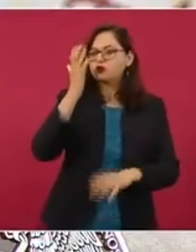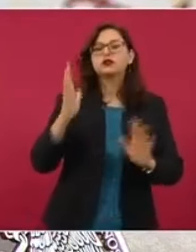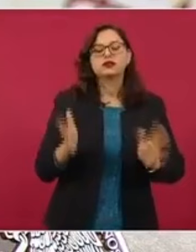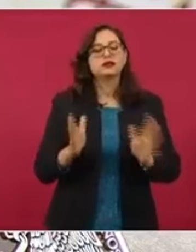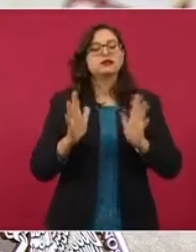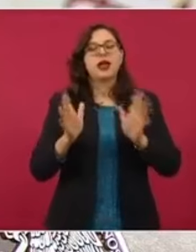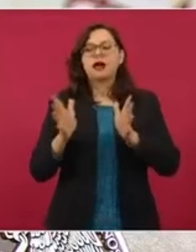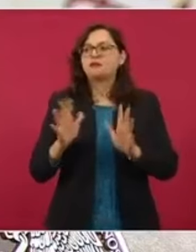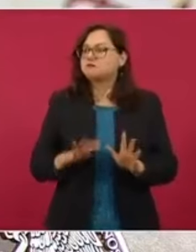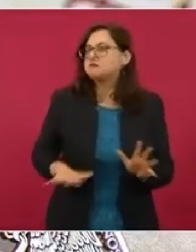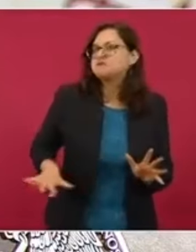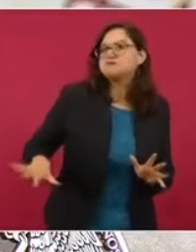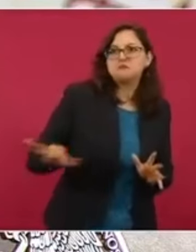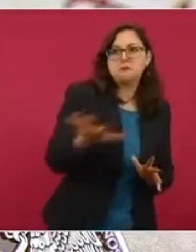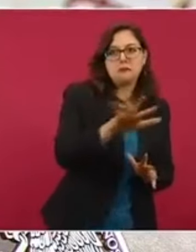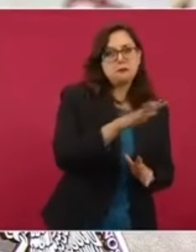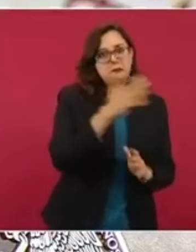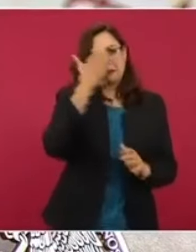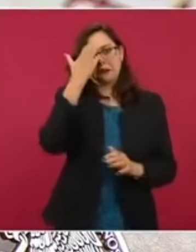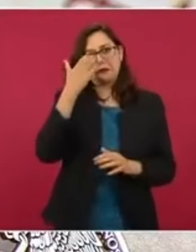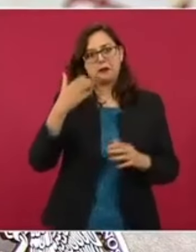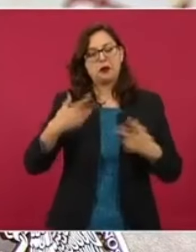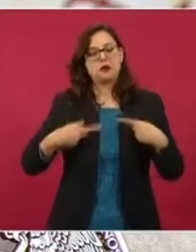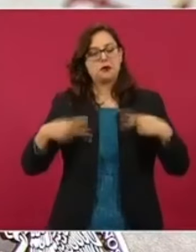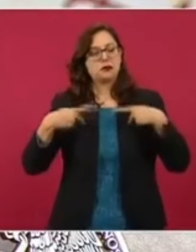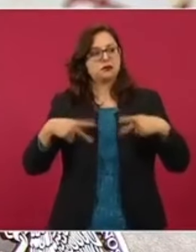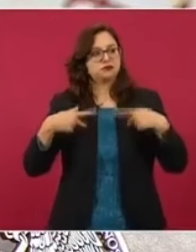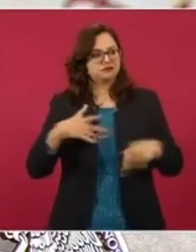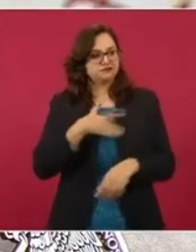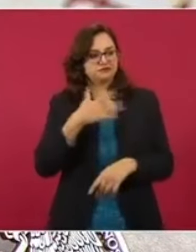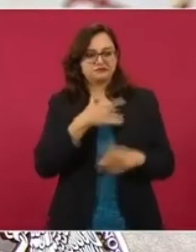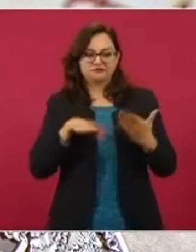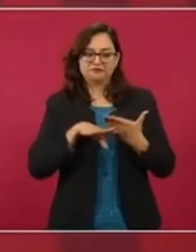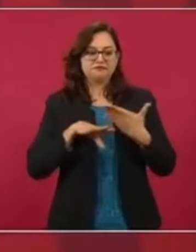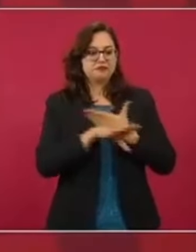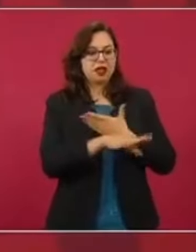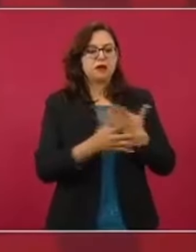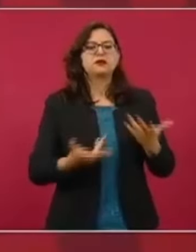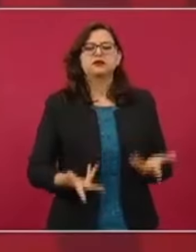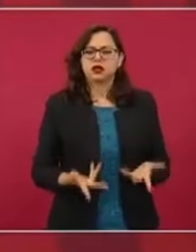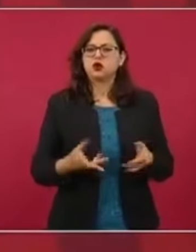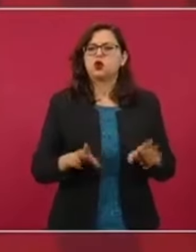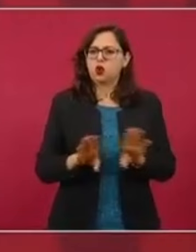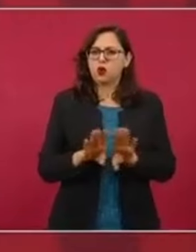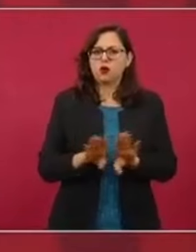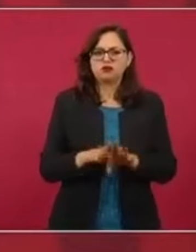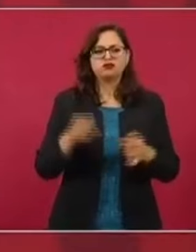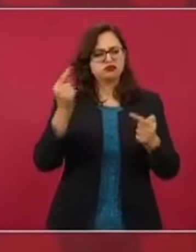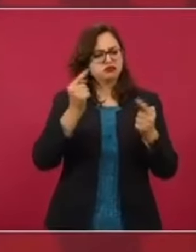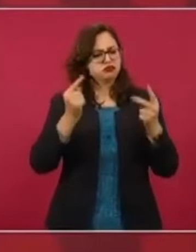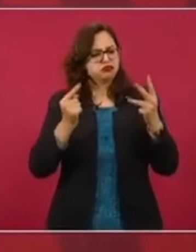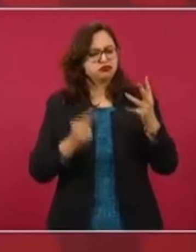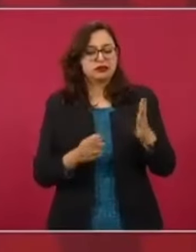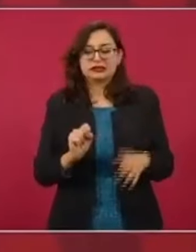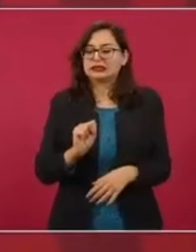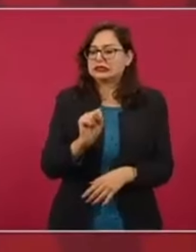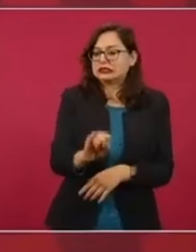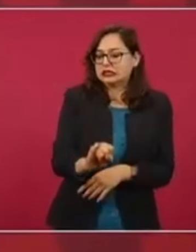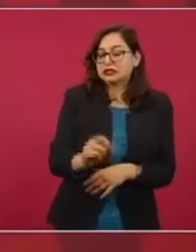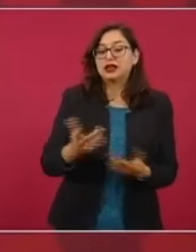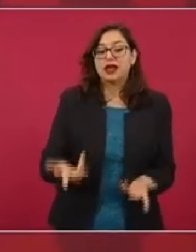científicamente. Y este semáforo se modificó en el valor, en el puntaje que tienen,